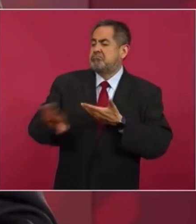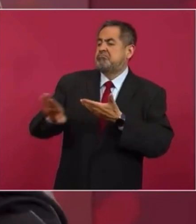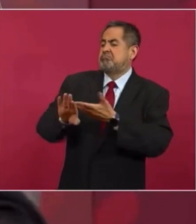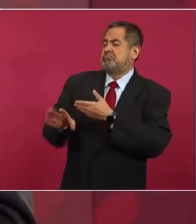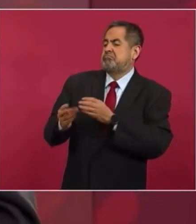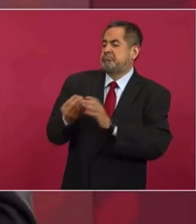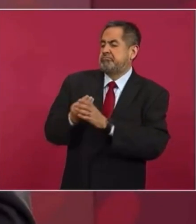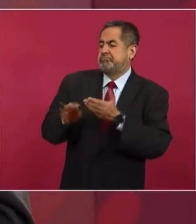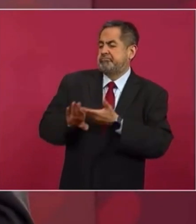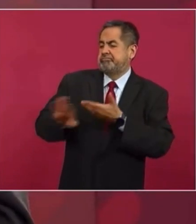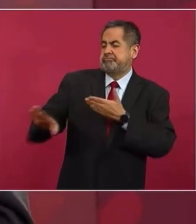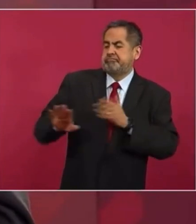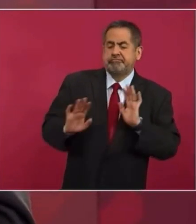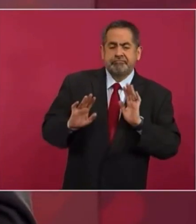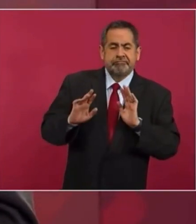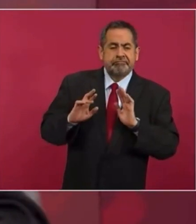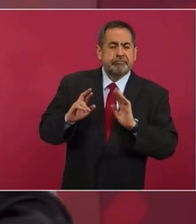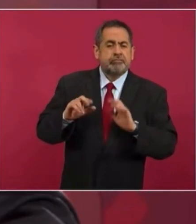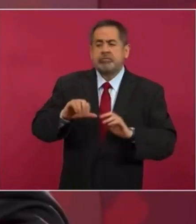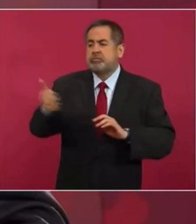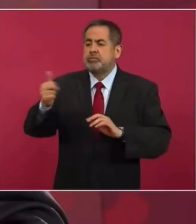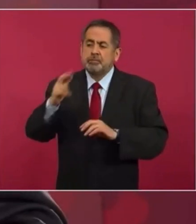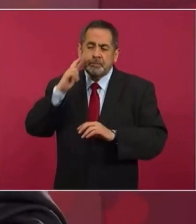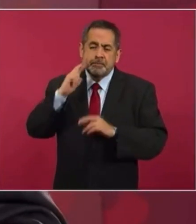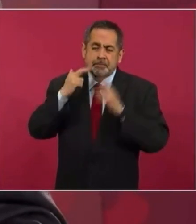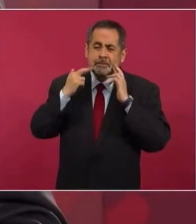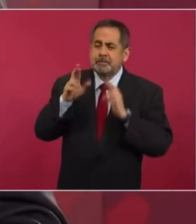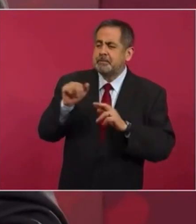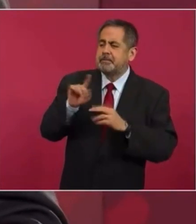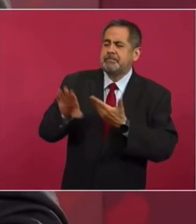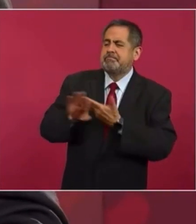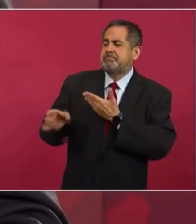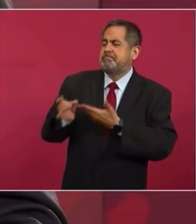clasistas, que discriminan.